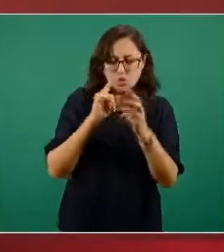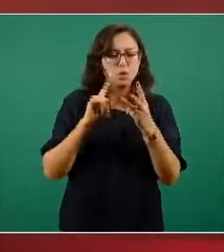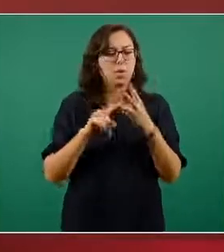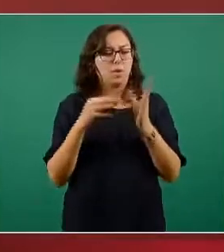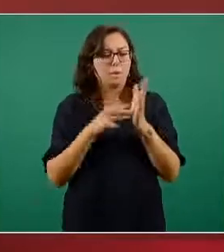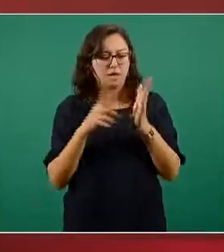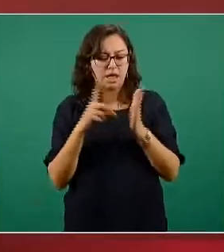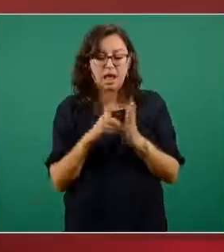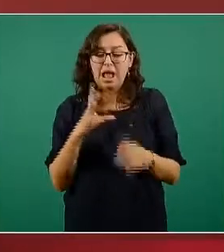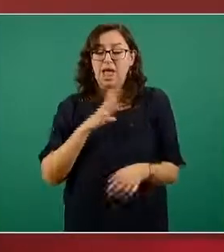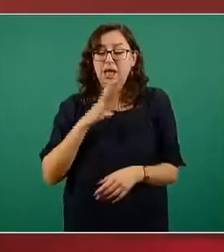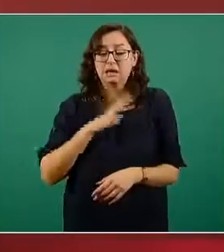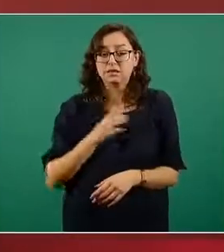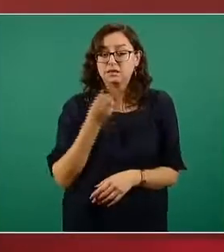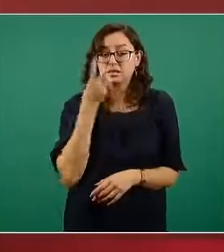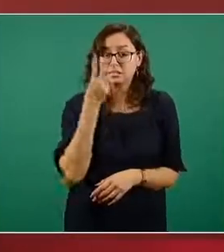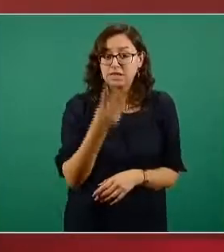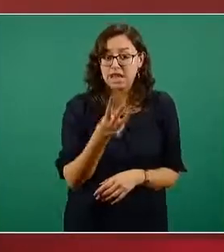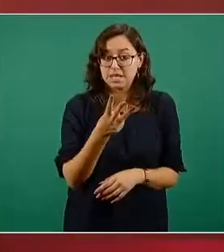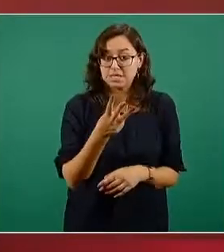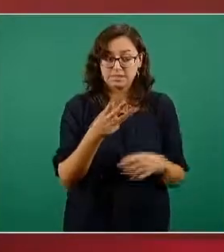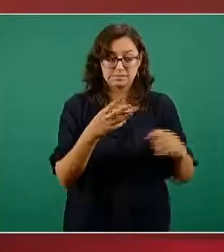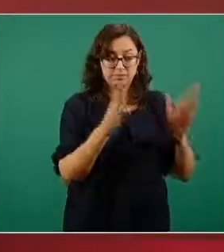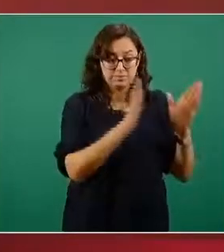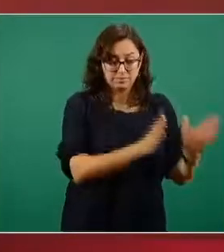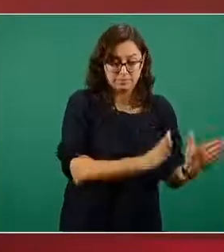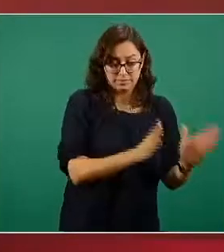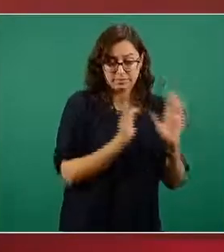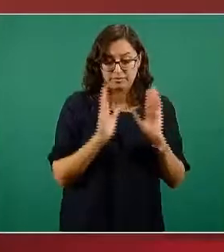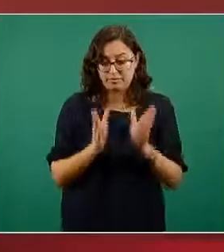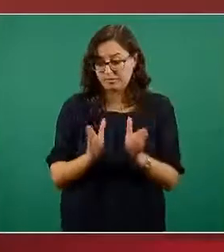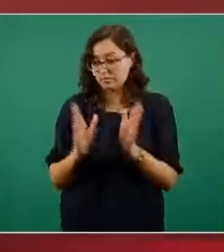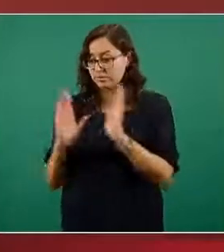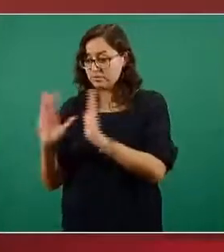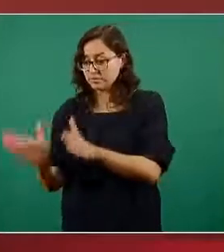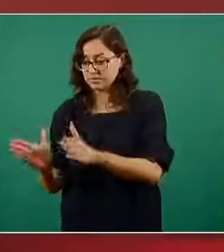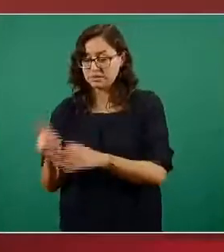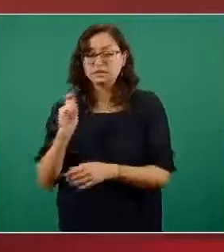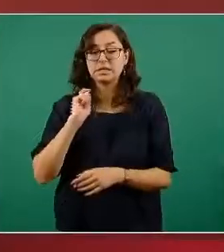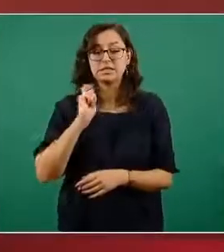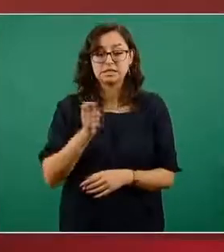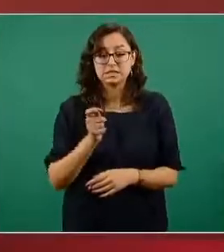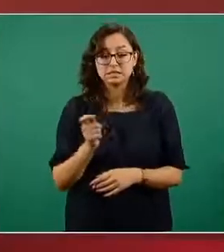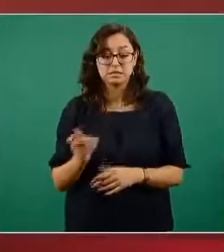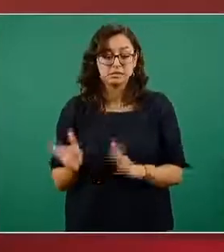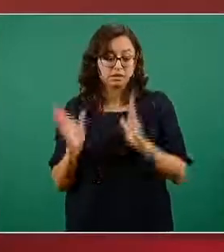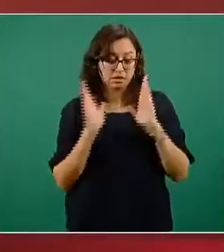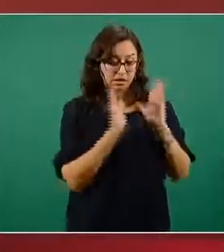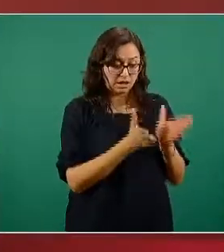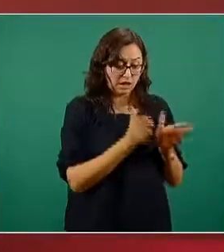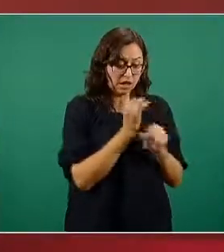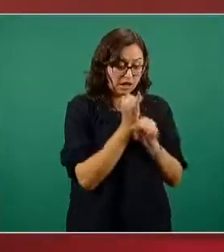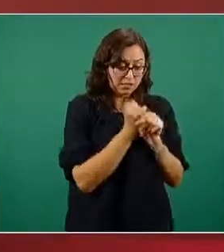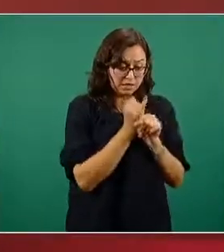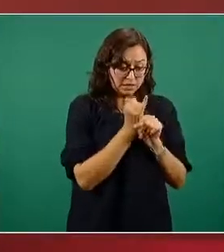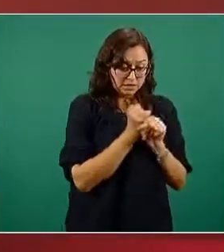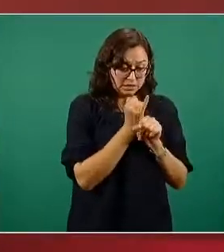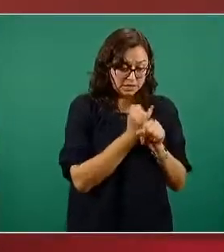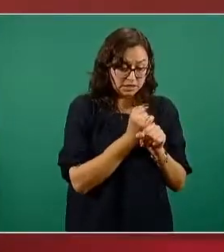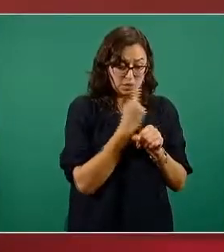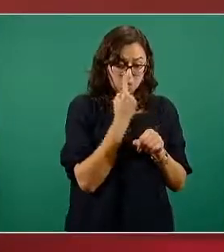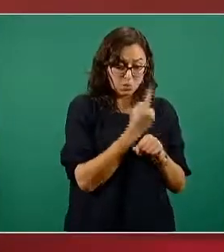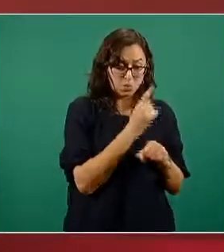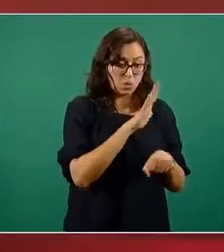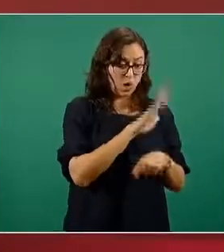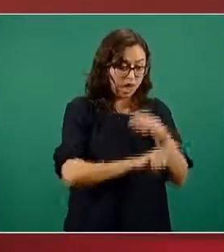tres fases clínicas es decir una vez que se superan positivamente investigación en especies animales